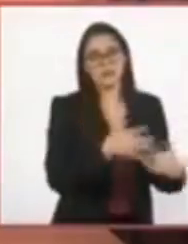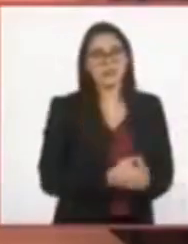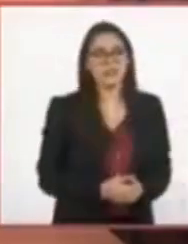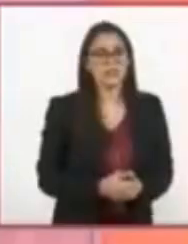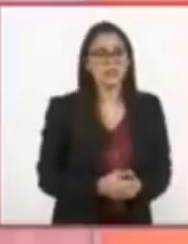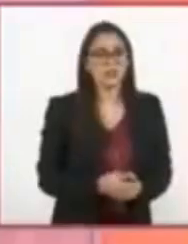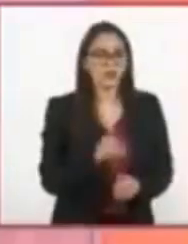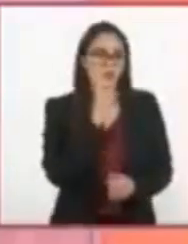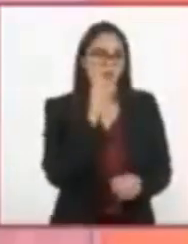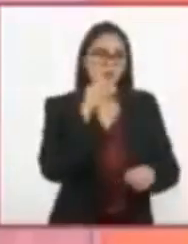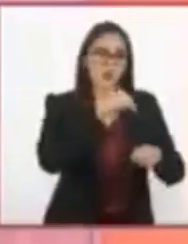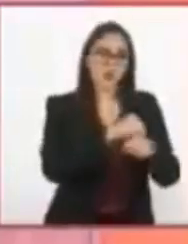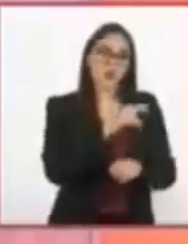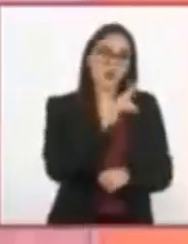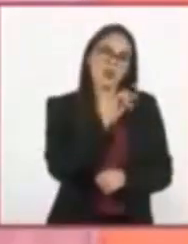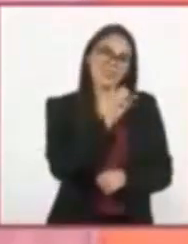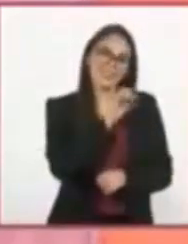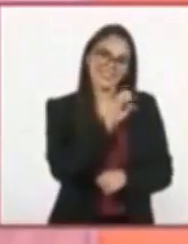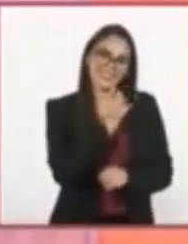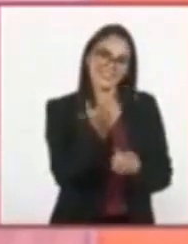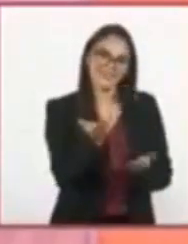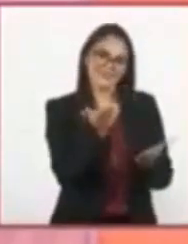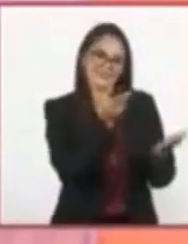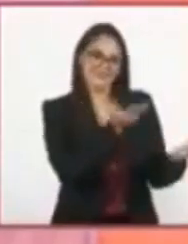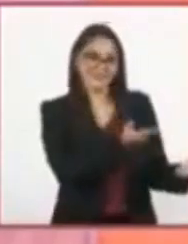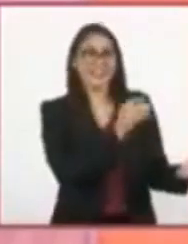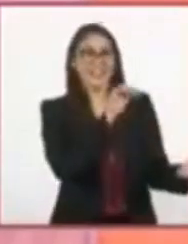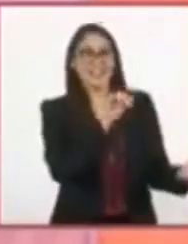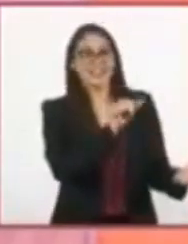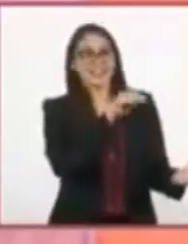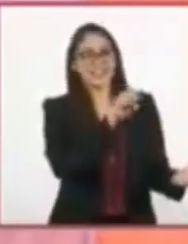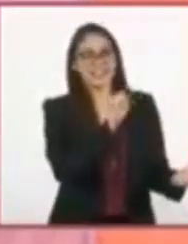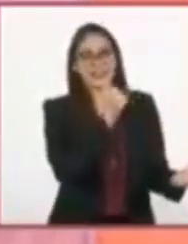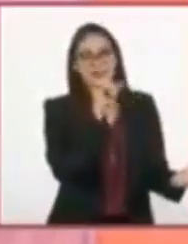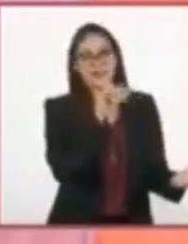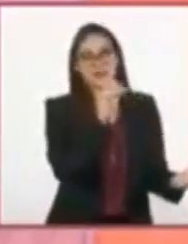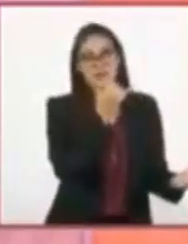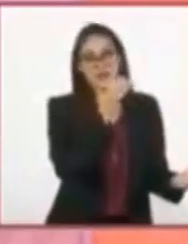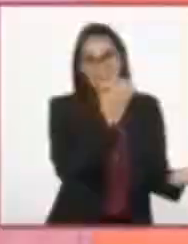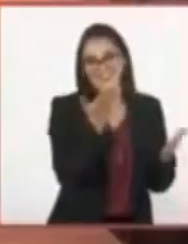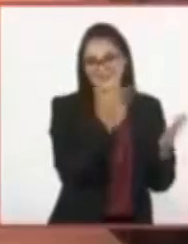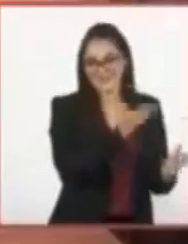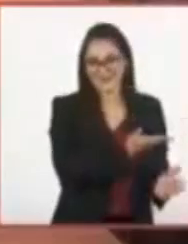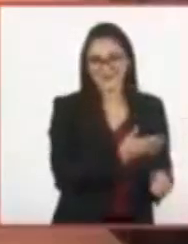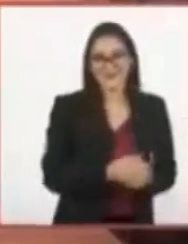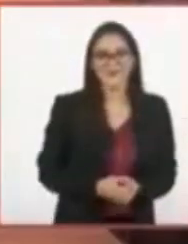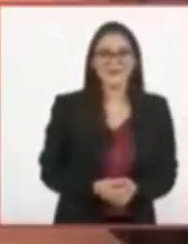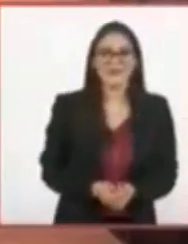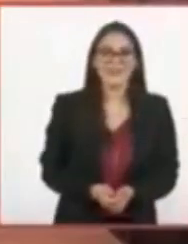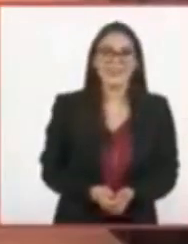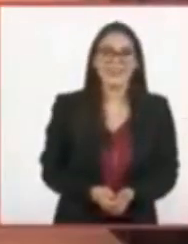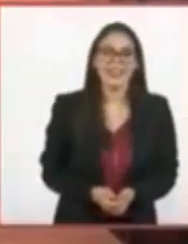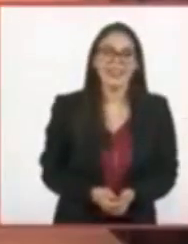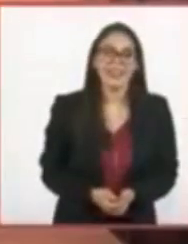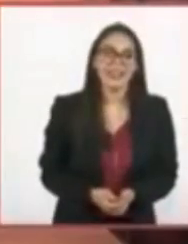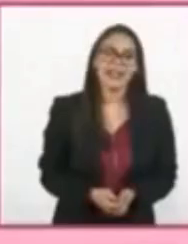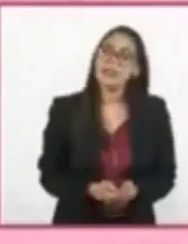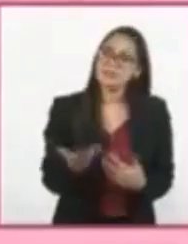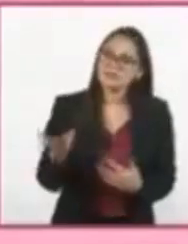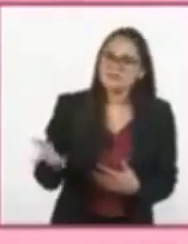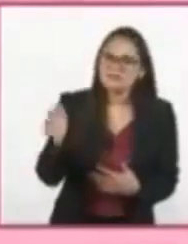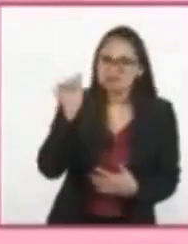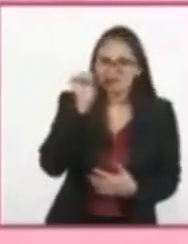Ulises. Con ustedes, James Joyce. Ha empleado